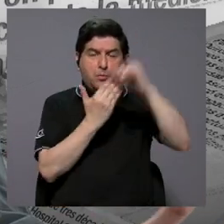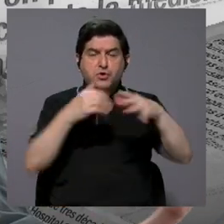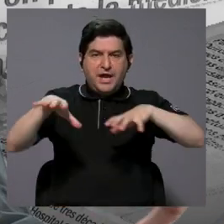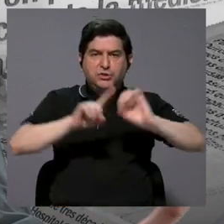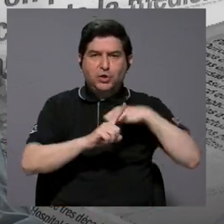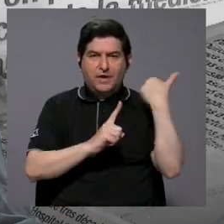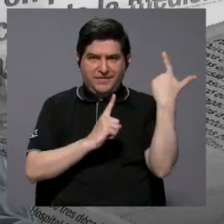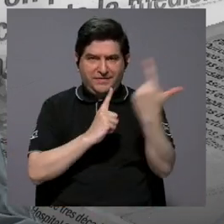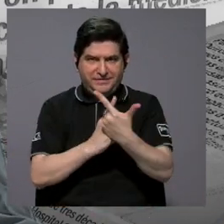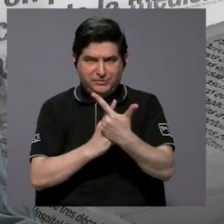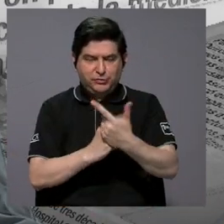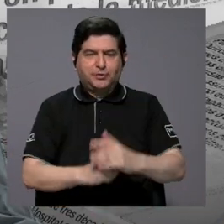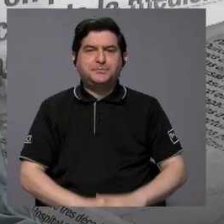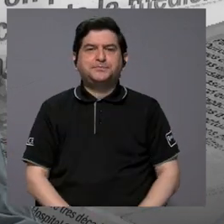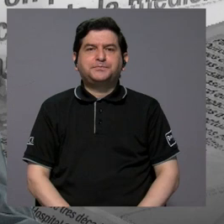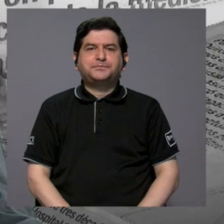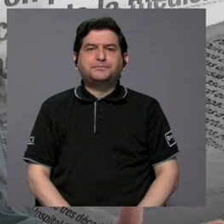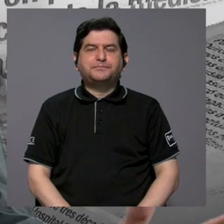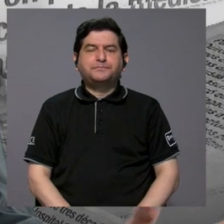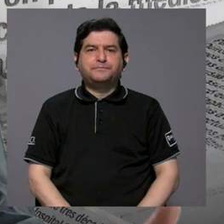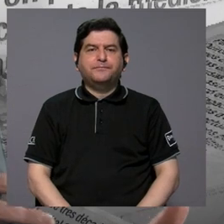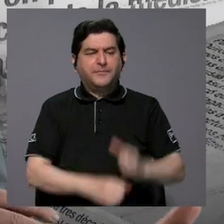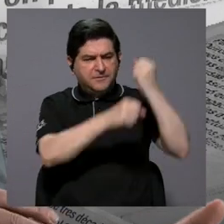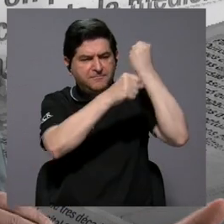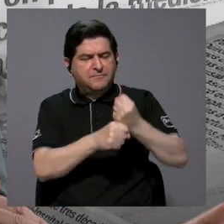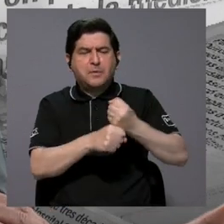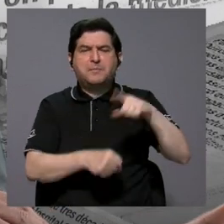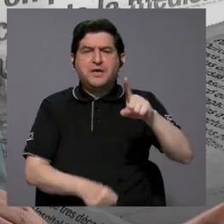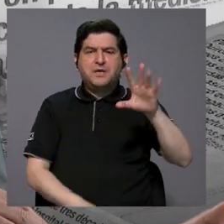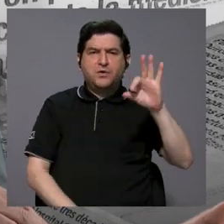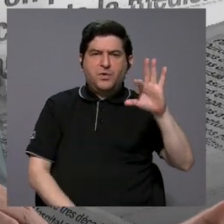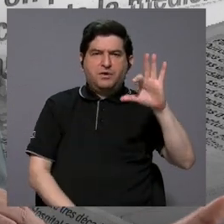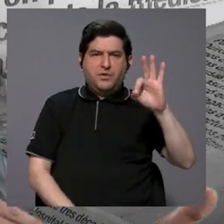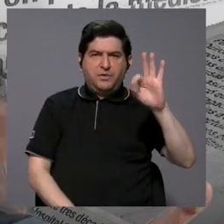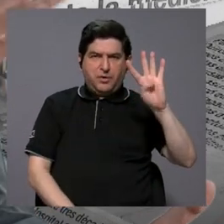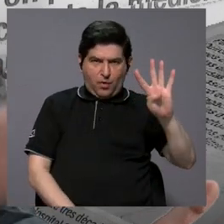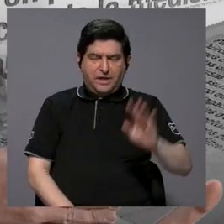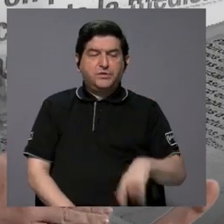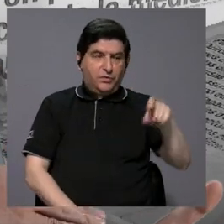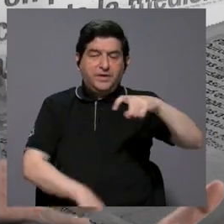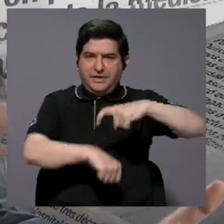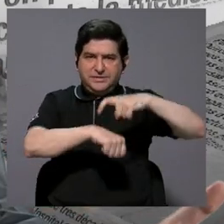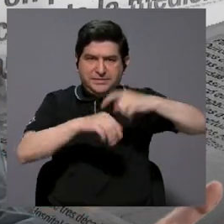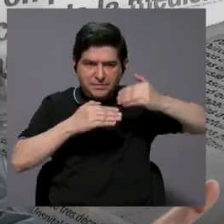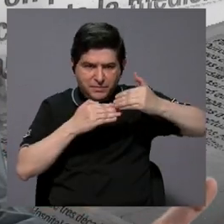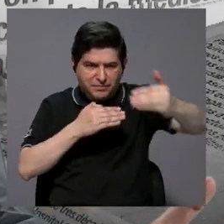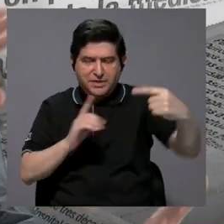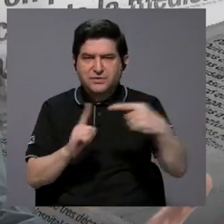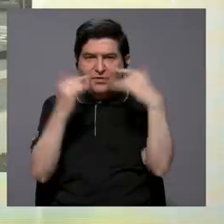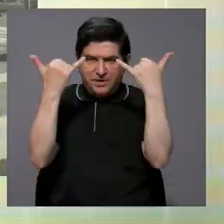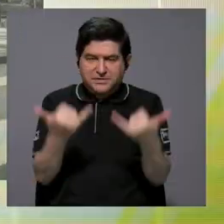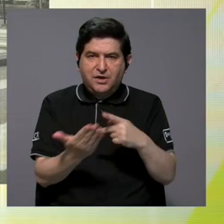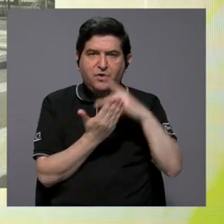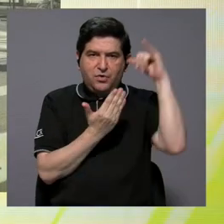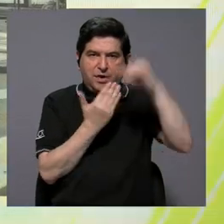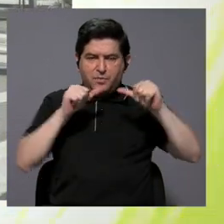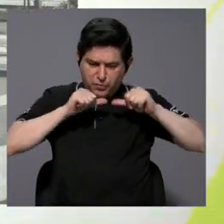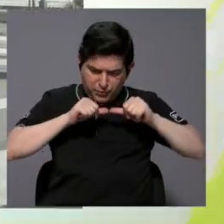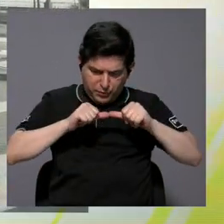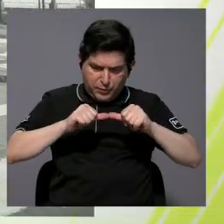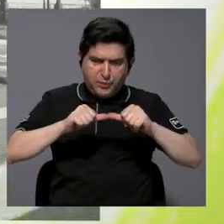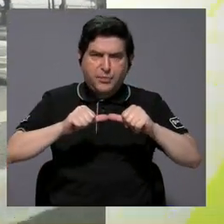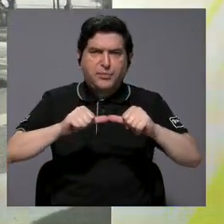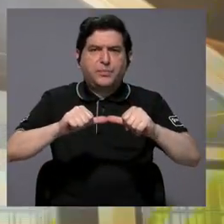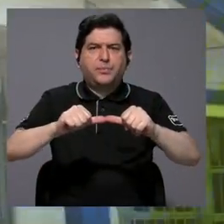acción social que se funda en 1994, y desde esa época hasta ahora es un proyecto que se ha mantenido